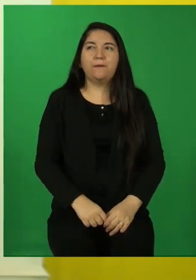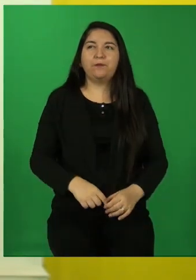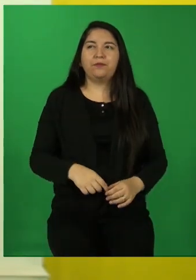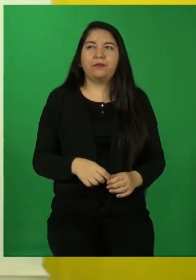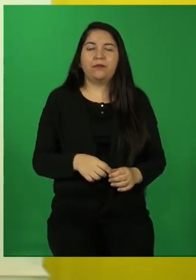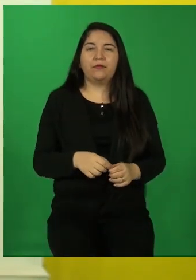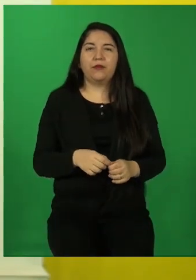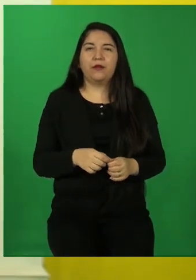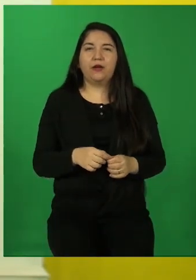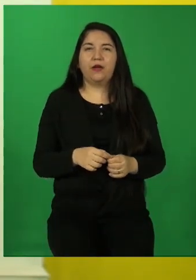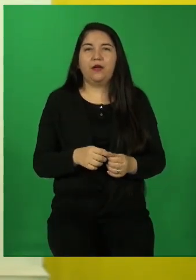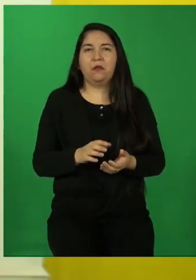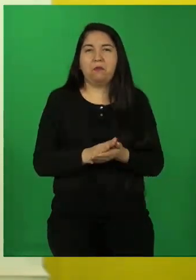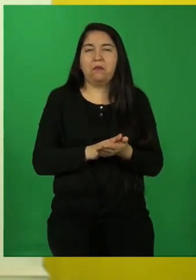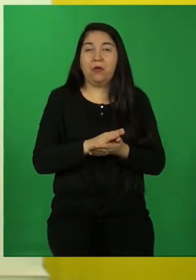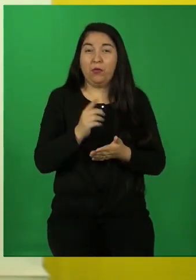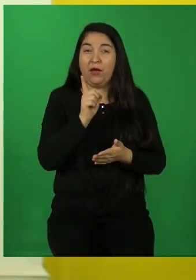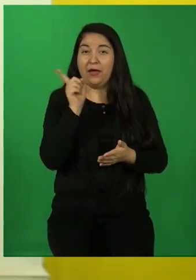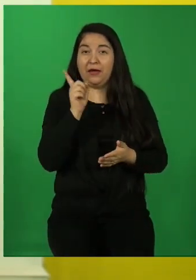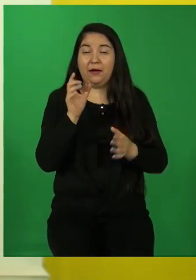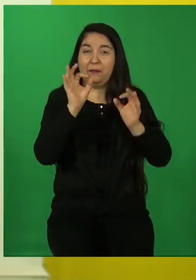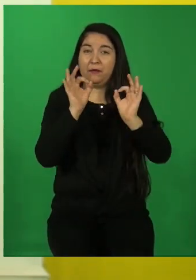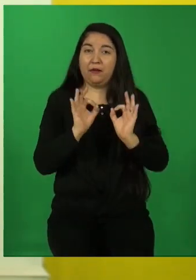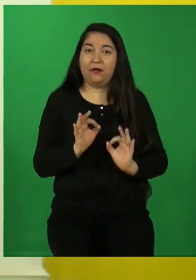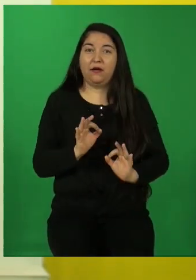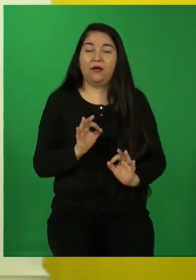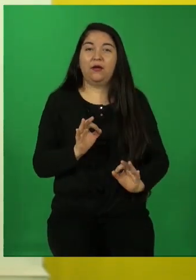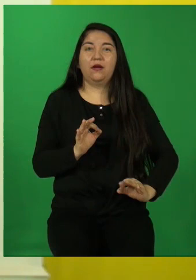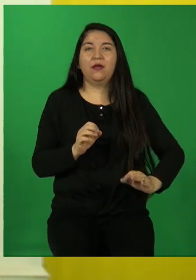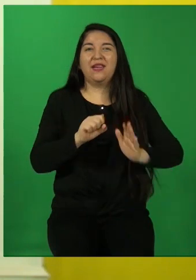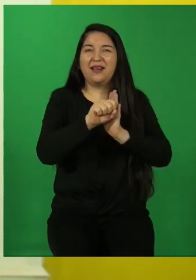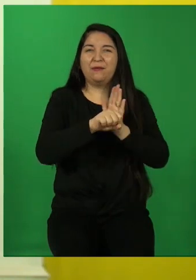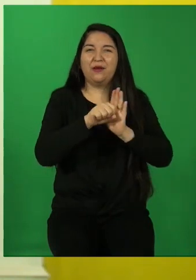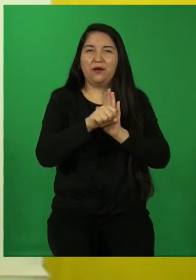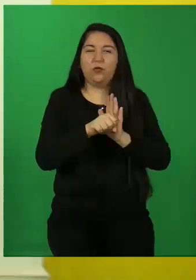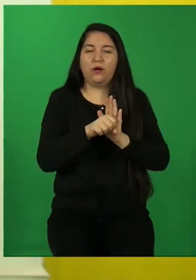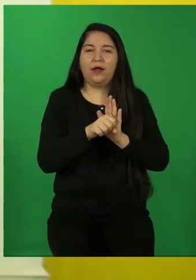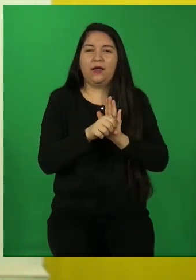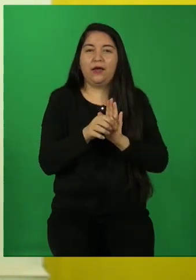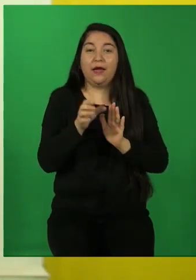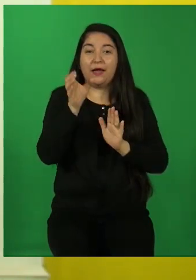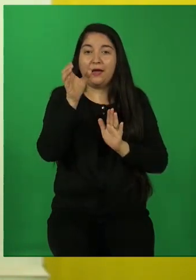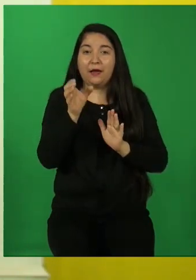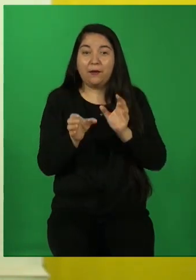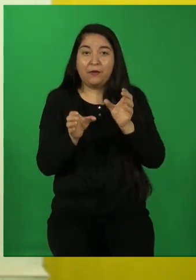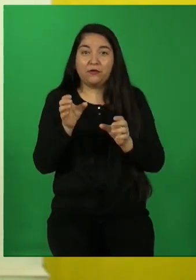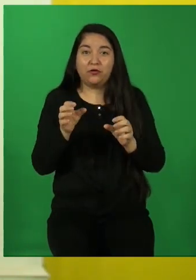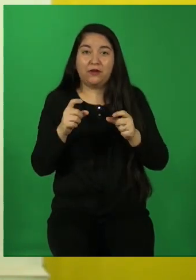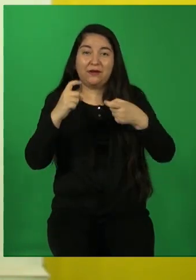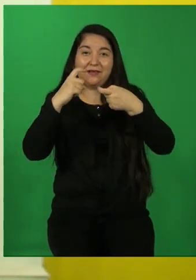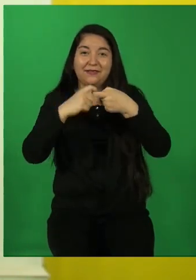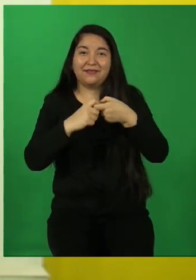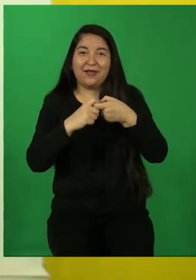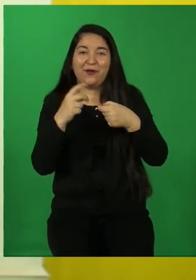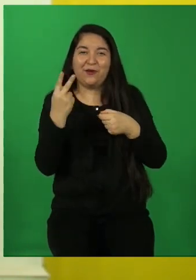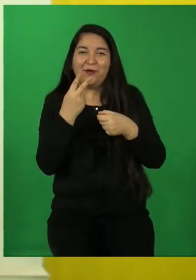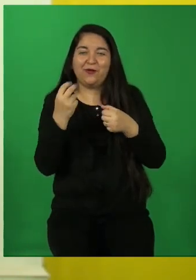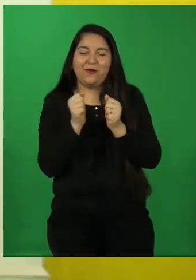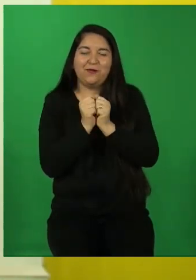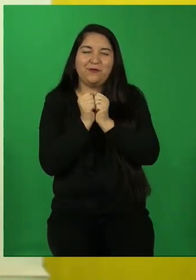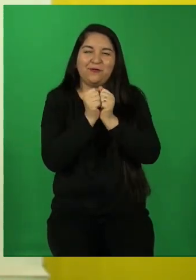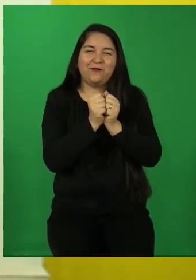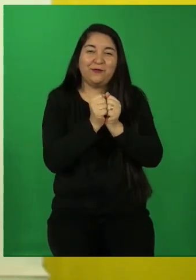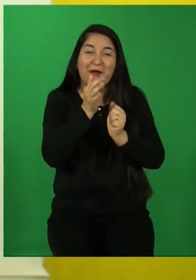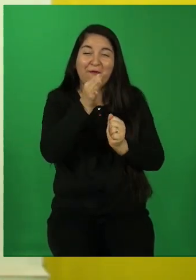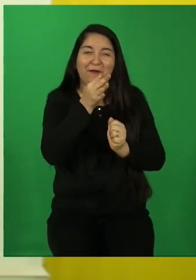hacían cosas con su señora, pero tenían proyectos objetivos que no lo alcanzaron a hacer